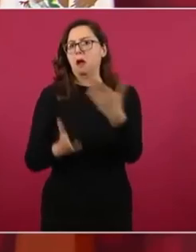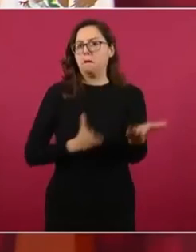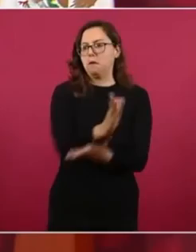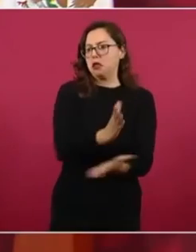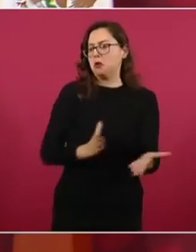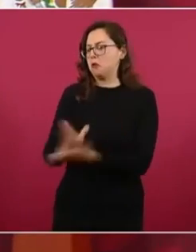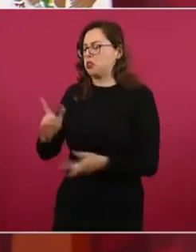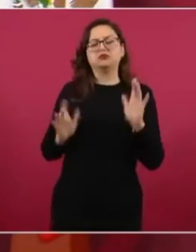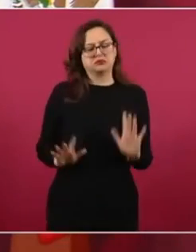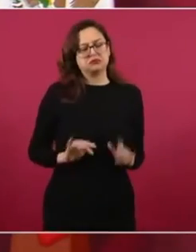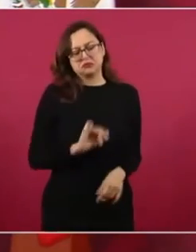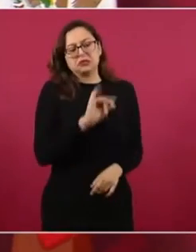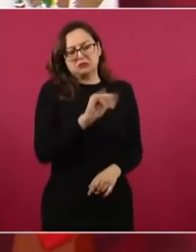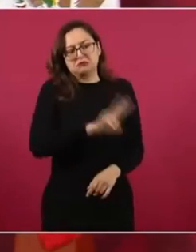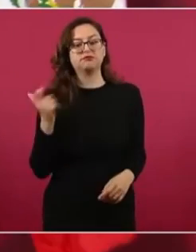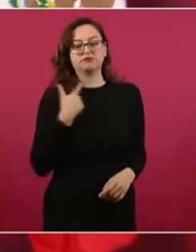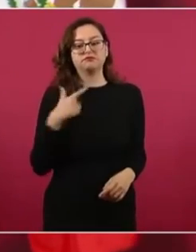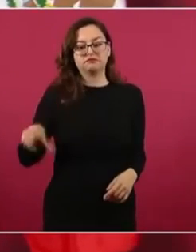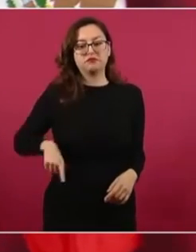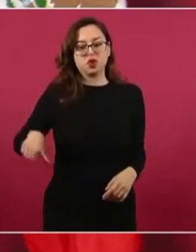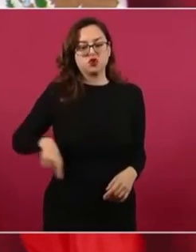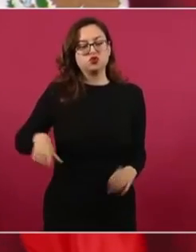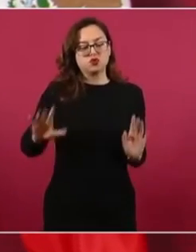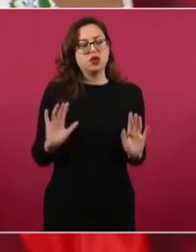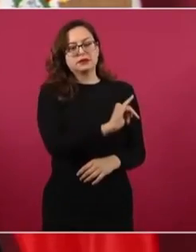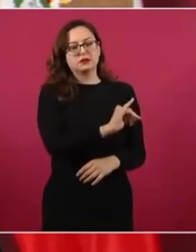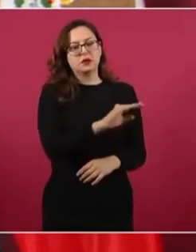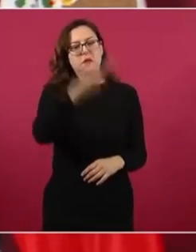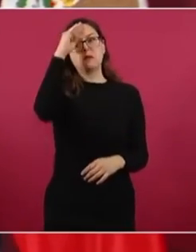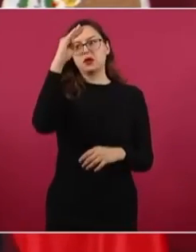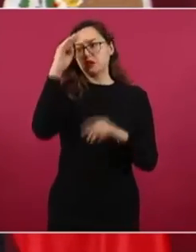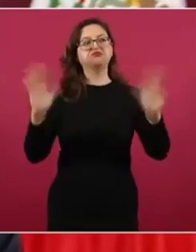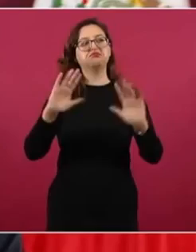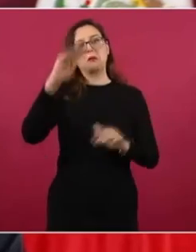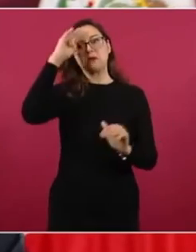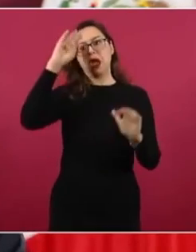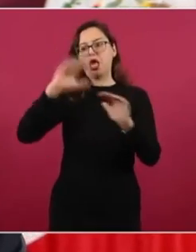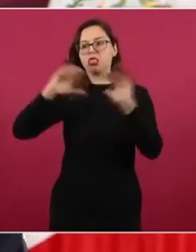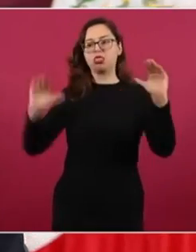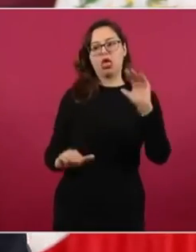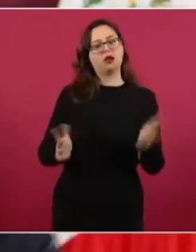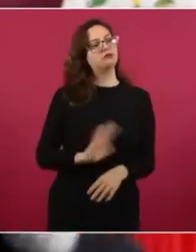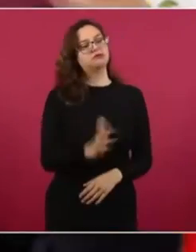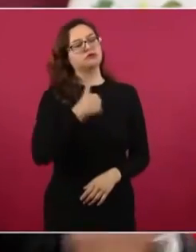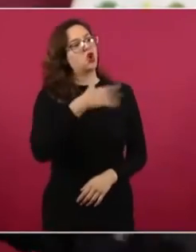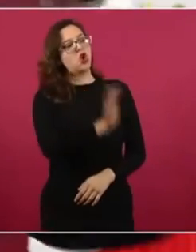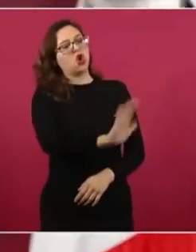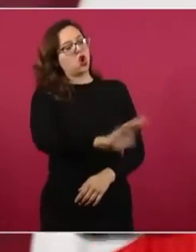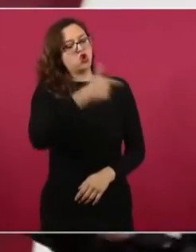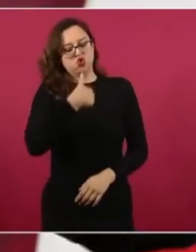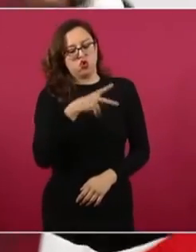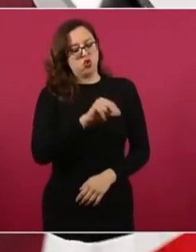los que no pensaban en la soberanía, nosotros no. El cambio